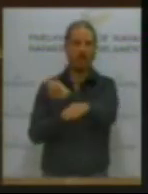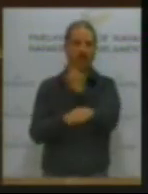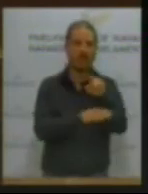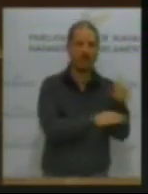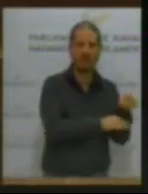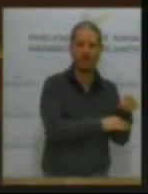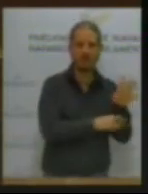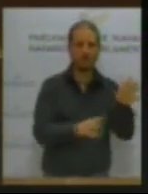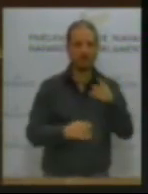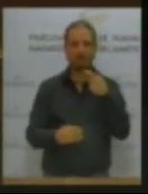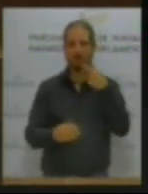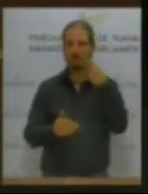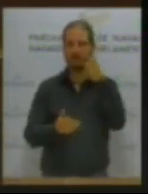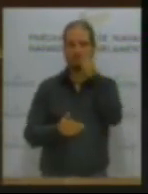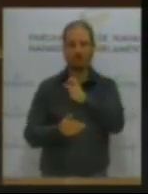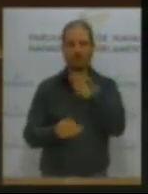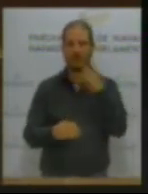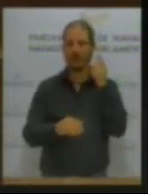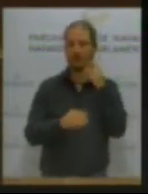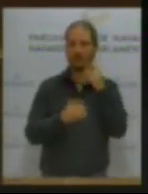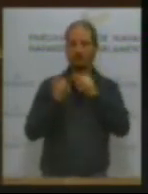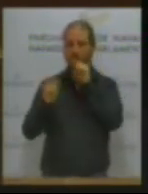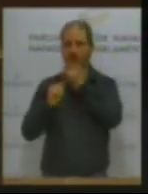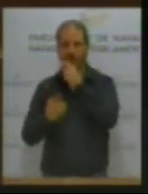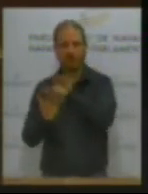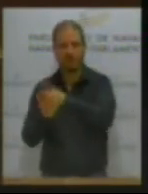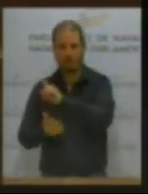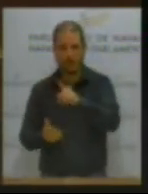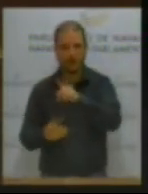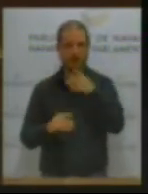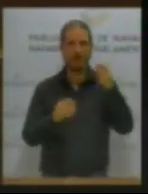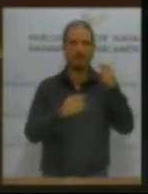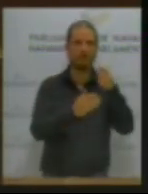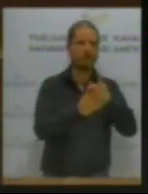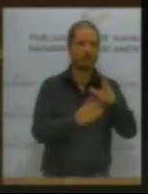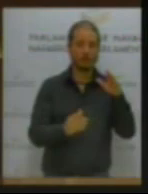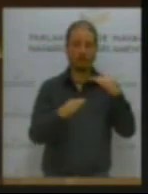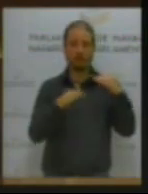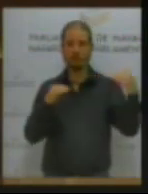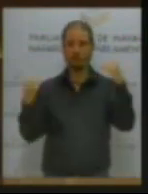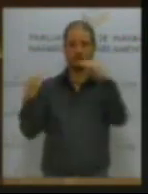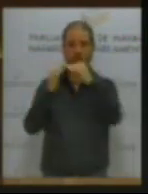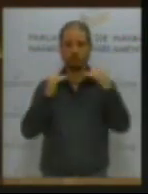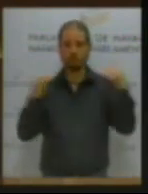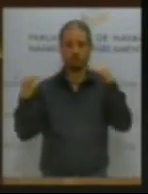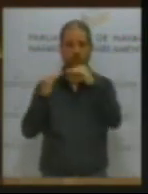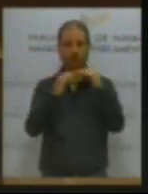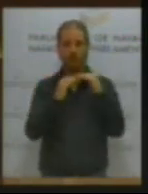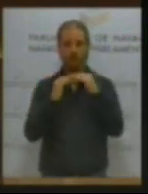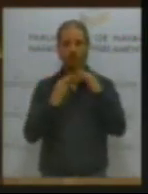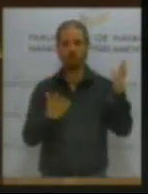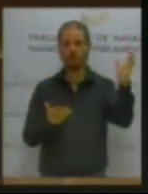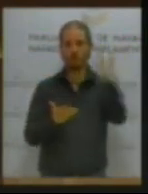de residuos, lo que en definitiva es decir que pagamos todos los navarros por igual. Nada de quien contamina paga, pagamos todos.